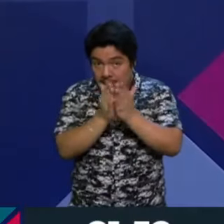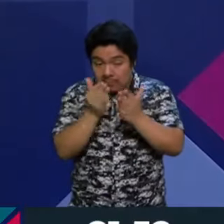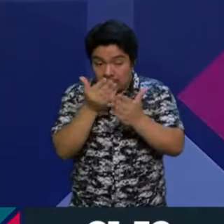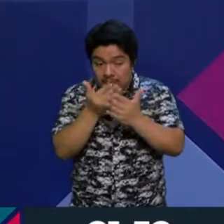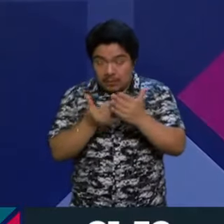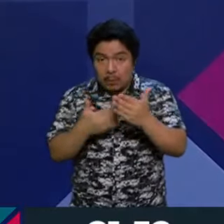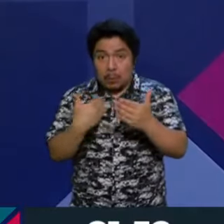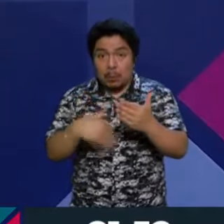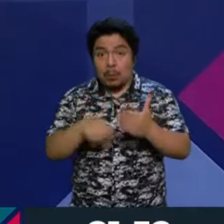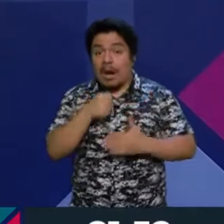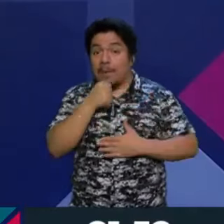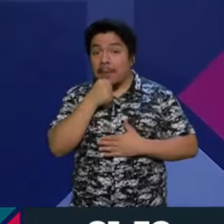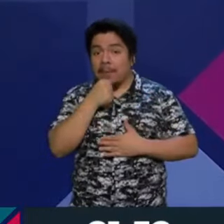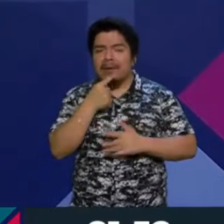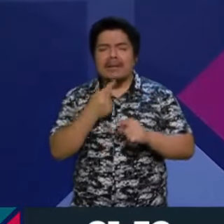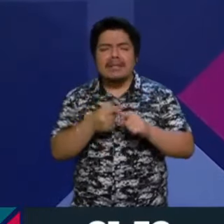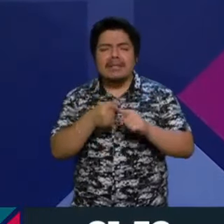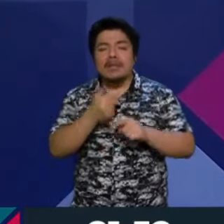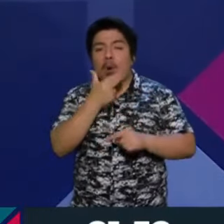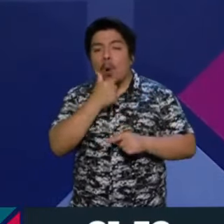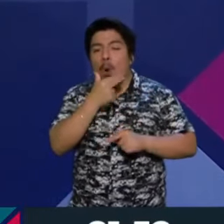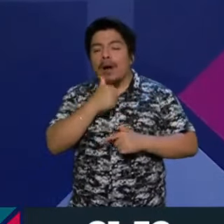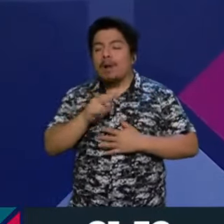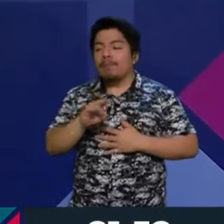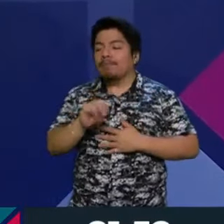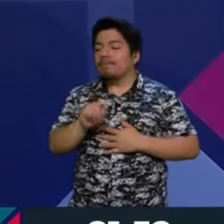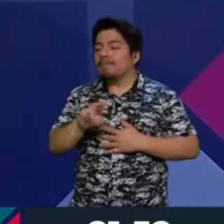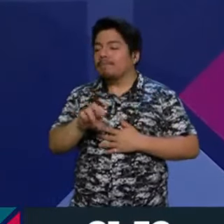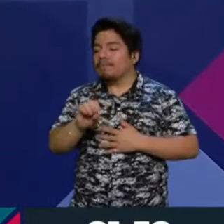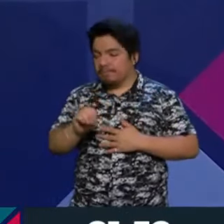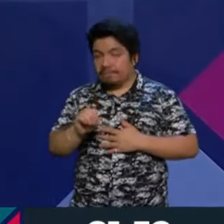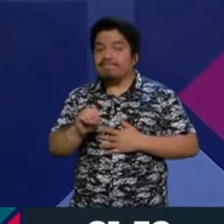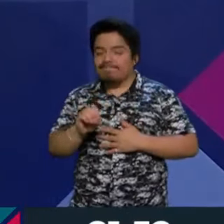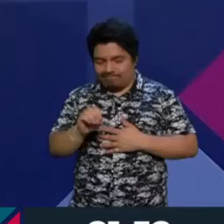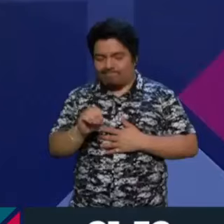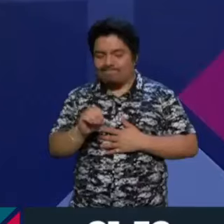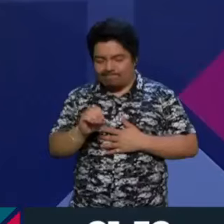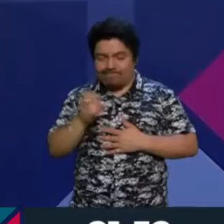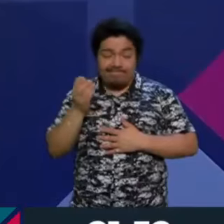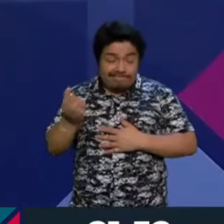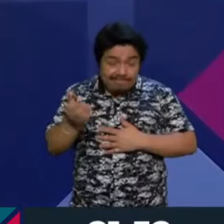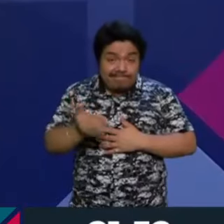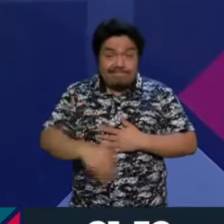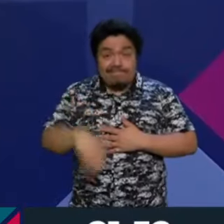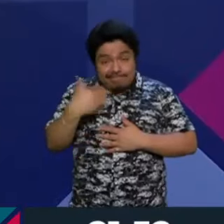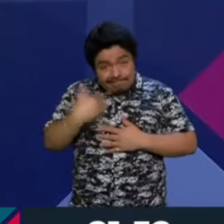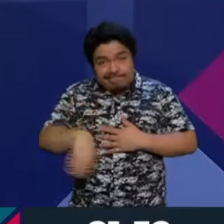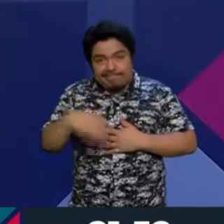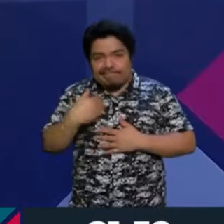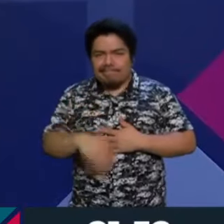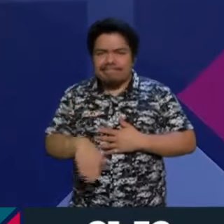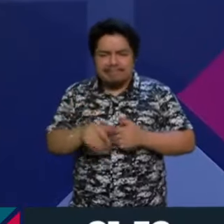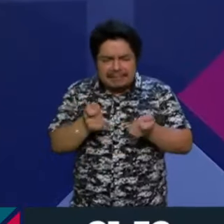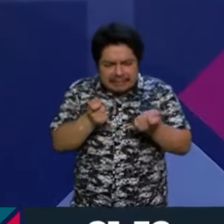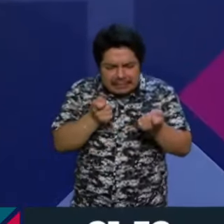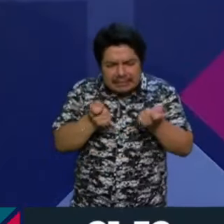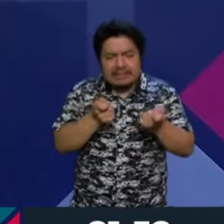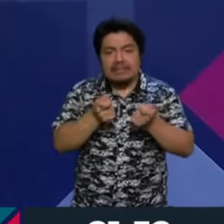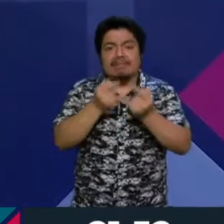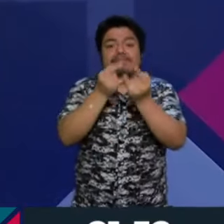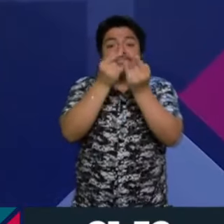periodístico de Vicente Romero. Que él ha sido, entre otras cosas, pues un corresponsal, un